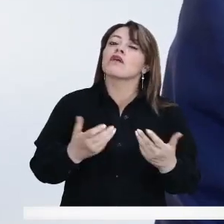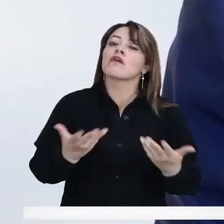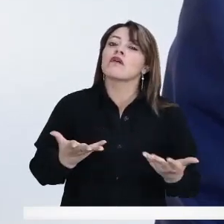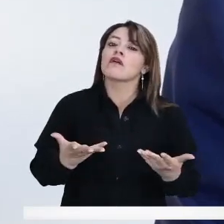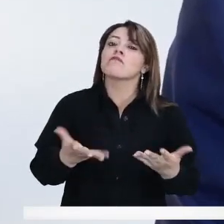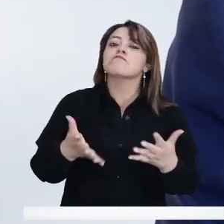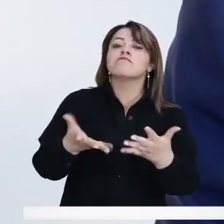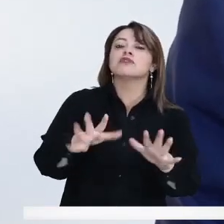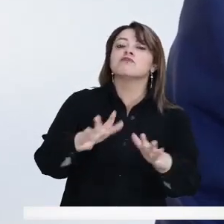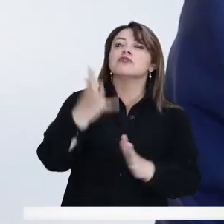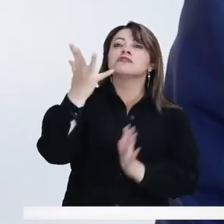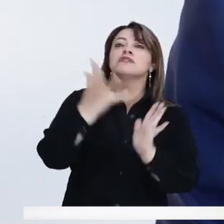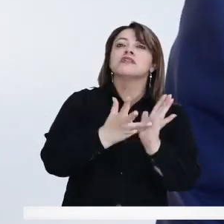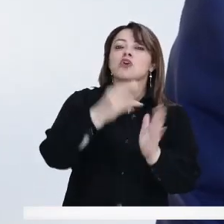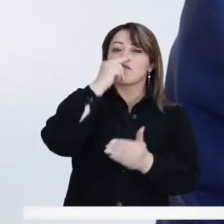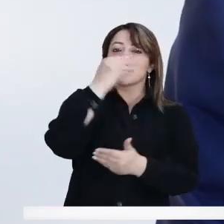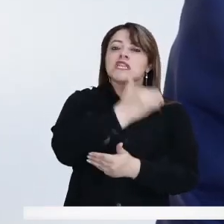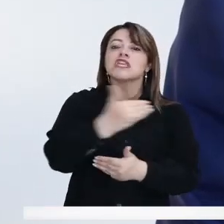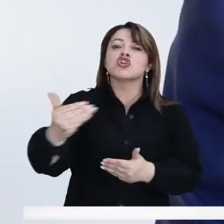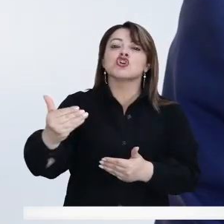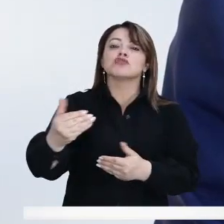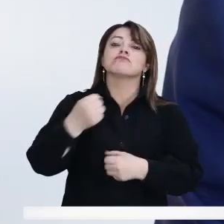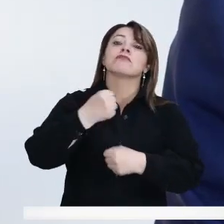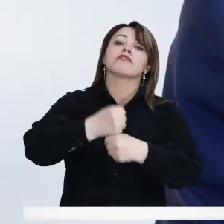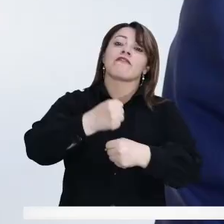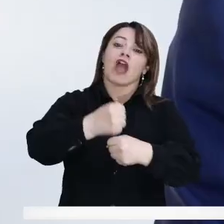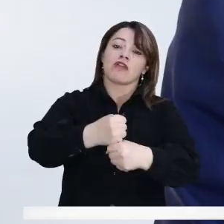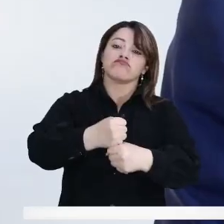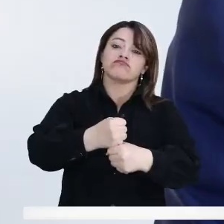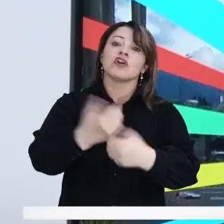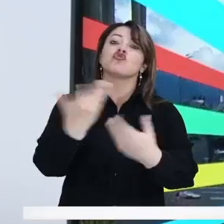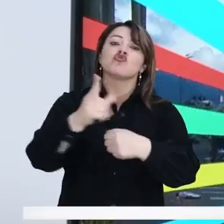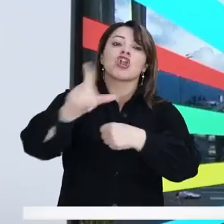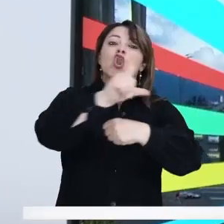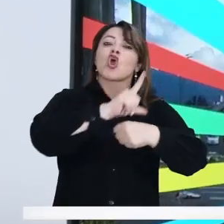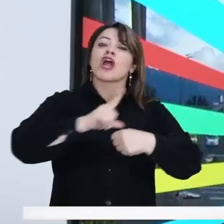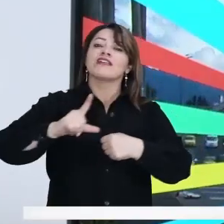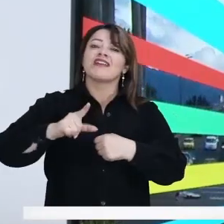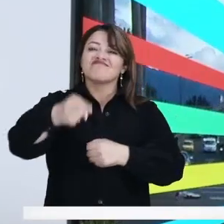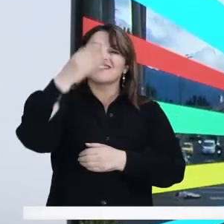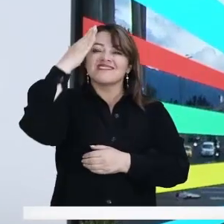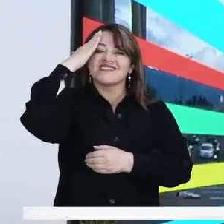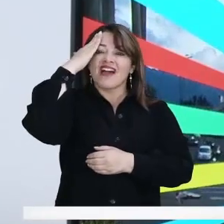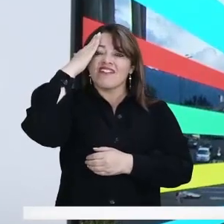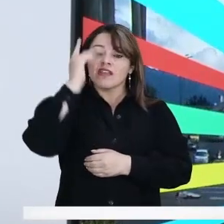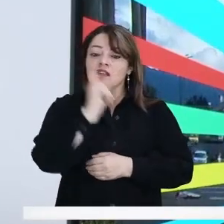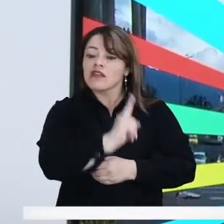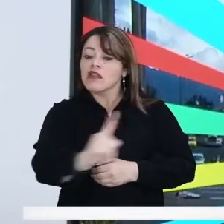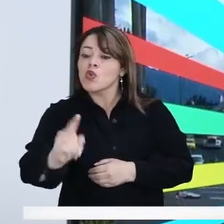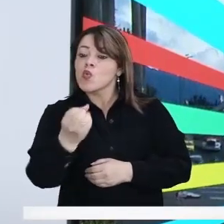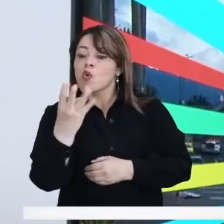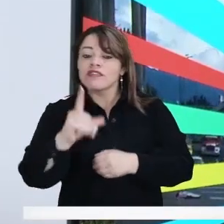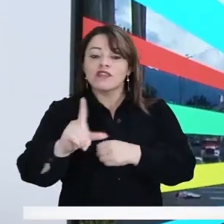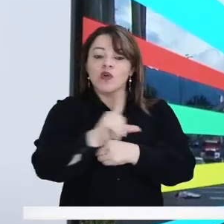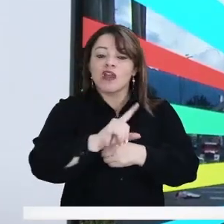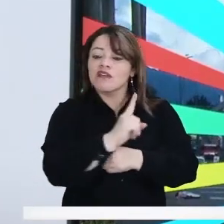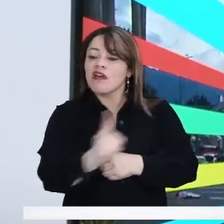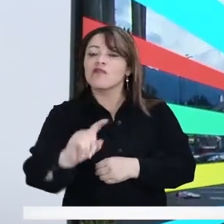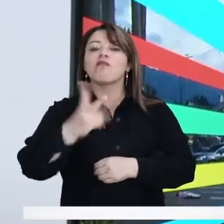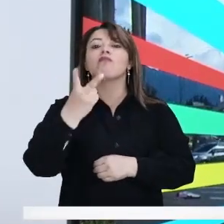promedio de cinco mil niños trabajadores por localidad. Eso es enorme. Sí, fue inmensa.